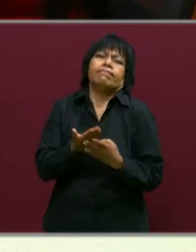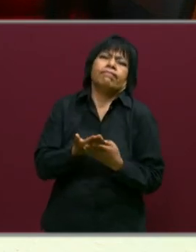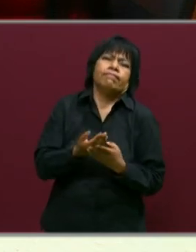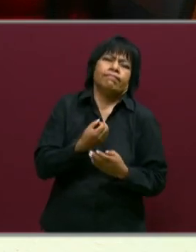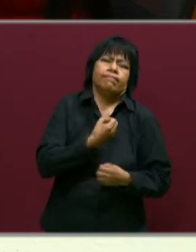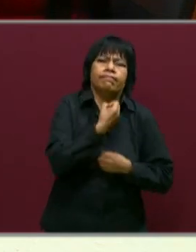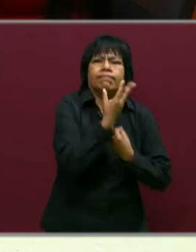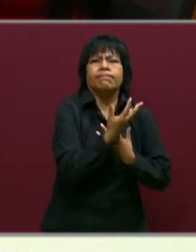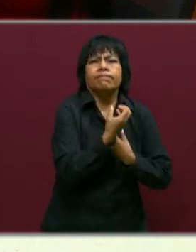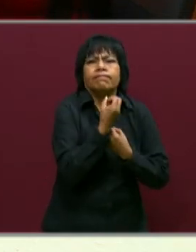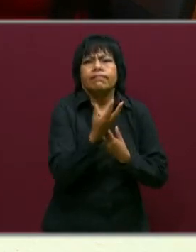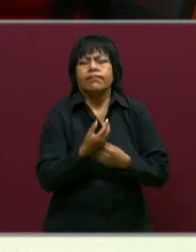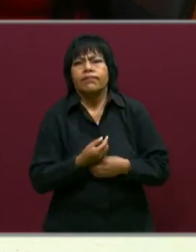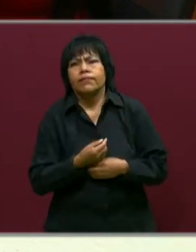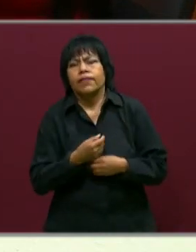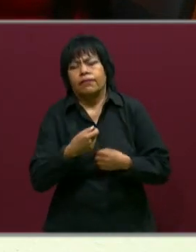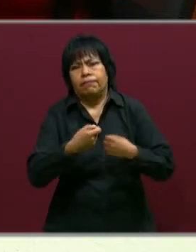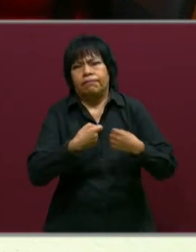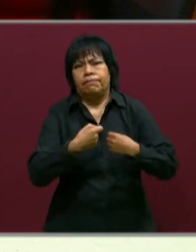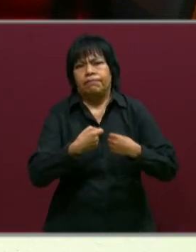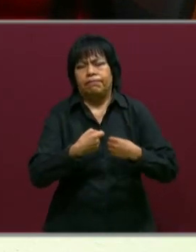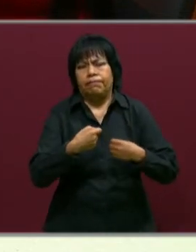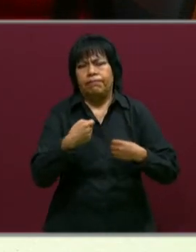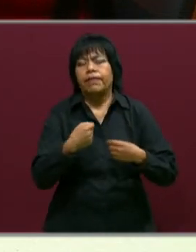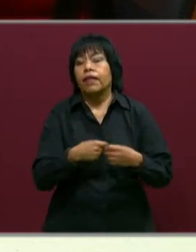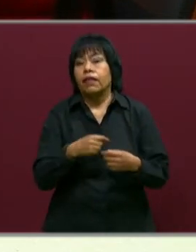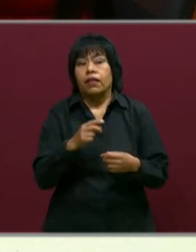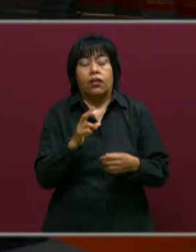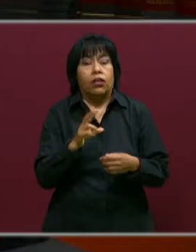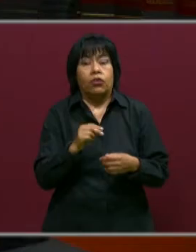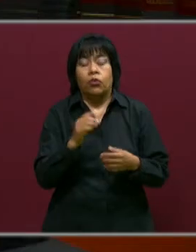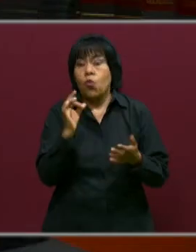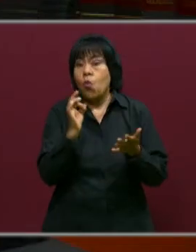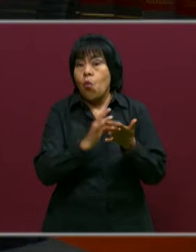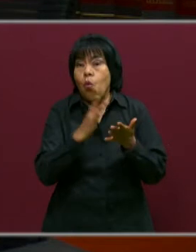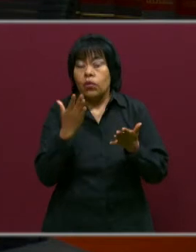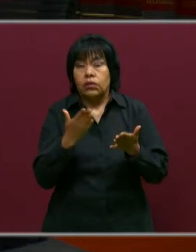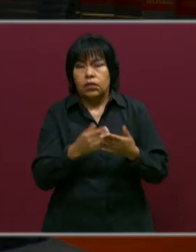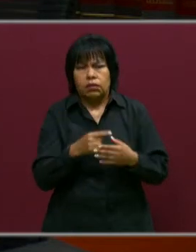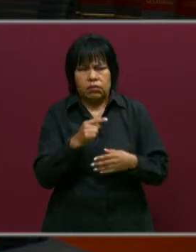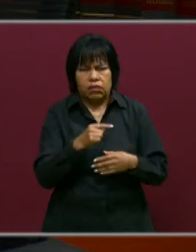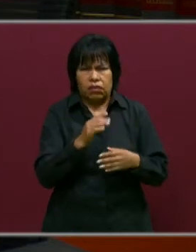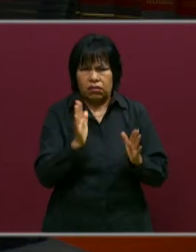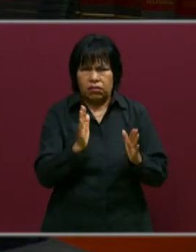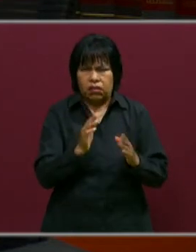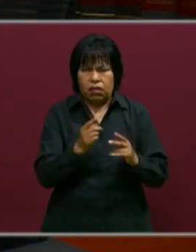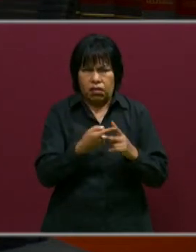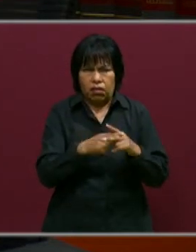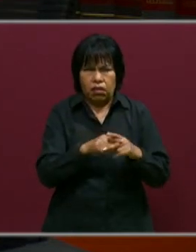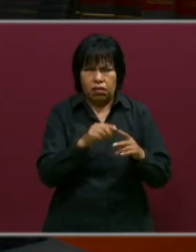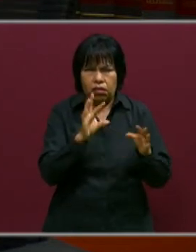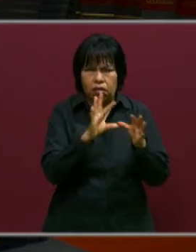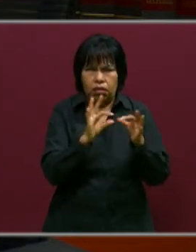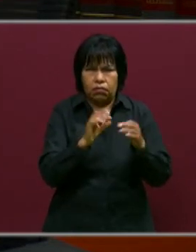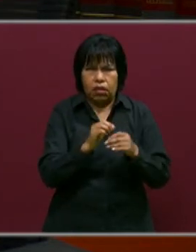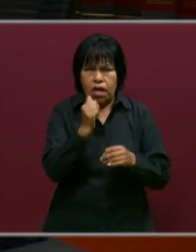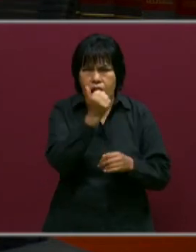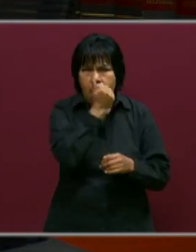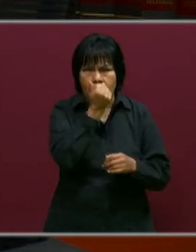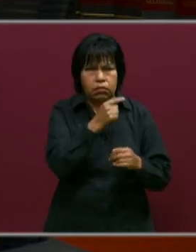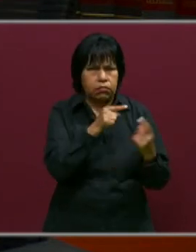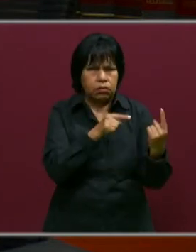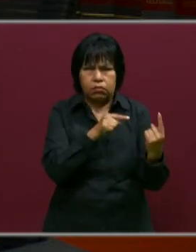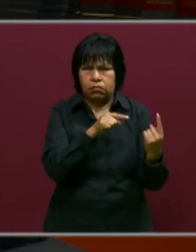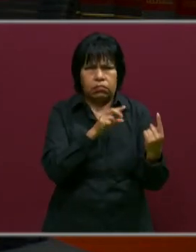las exprese y que las regule. Y que no, y no solamente lo que comentábamos al inicio, no solamente es el alumno.